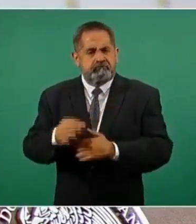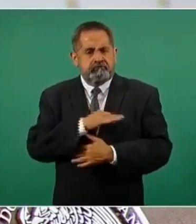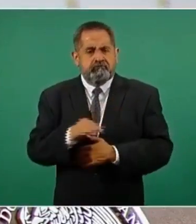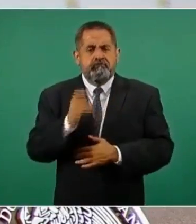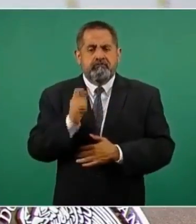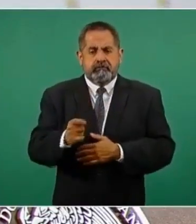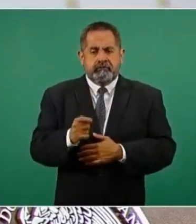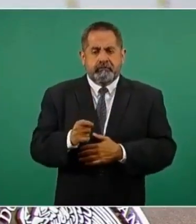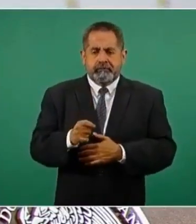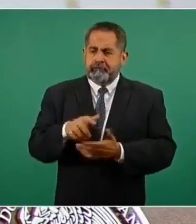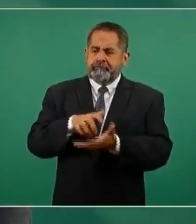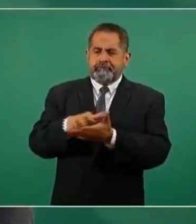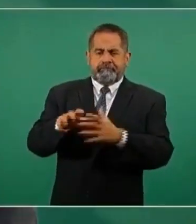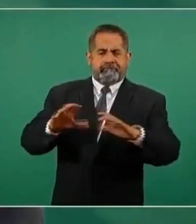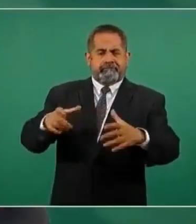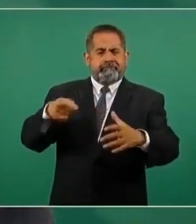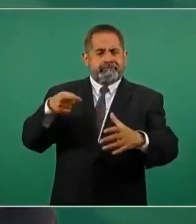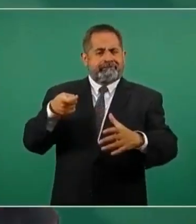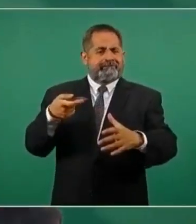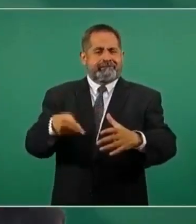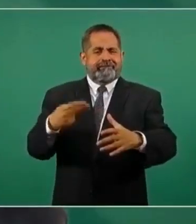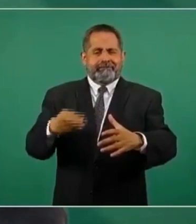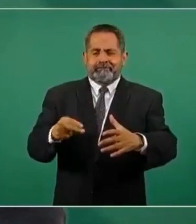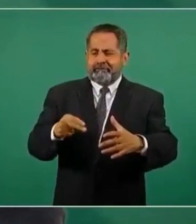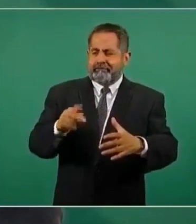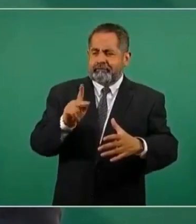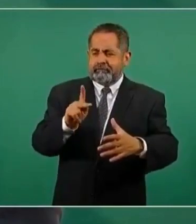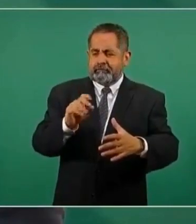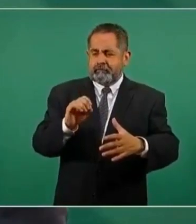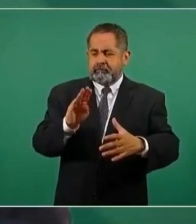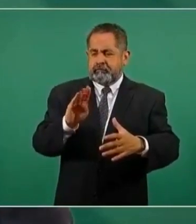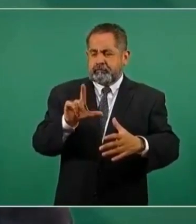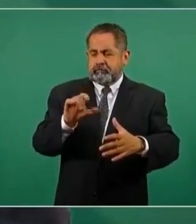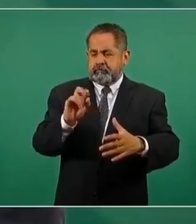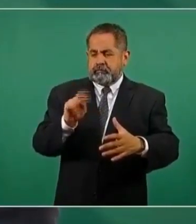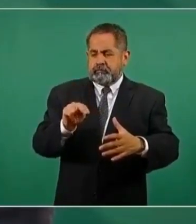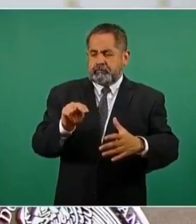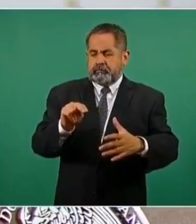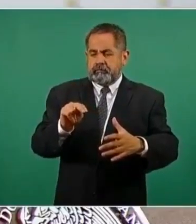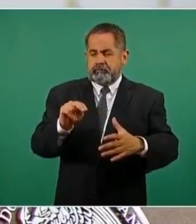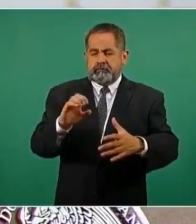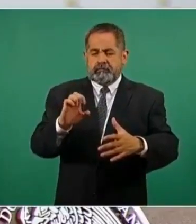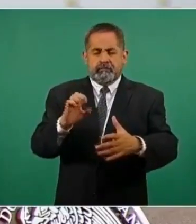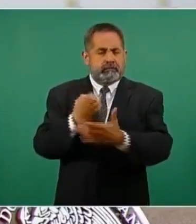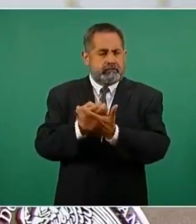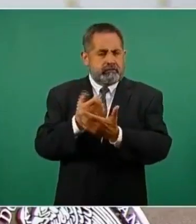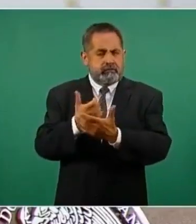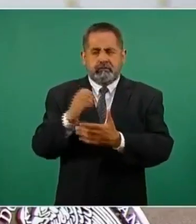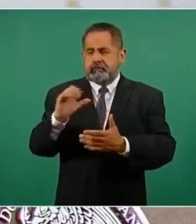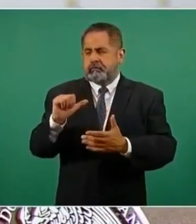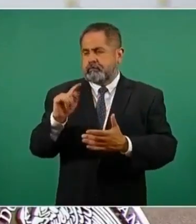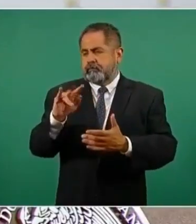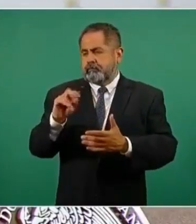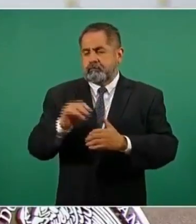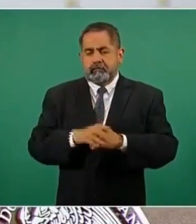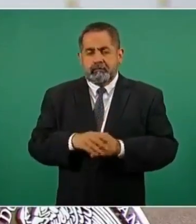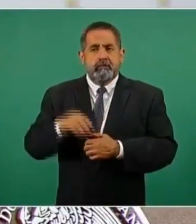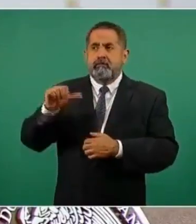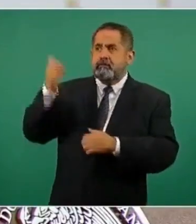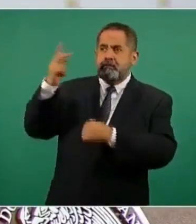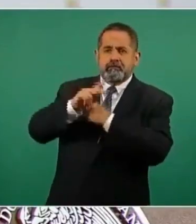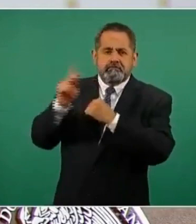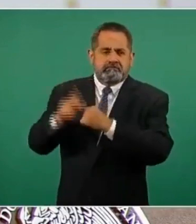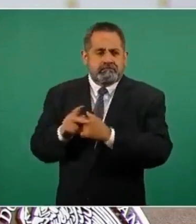se conoce como la población económicamente activa. Mayor que cualquier país europeo, lo envidiaría